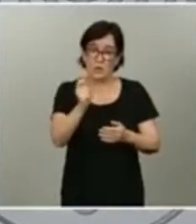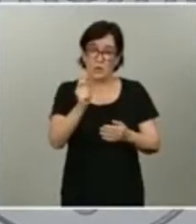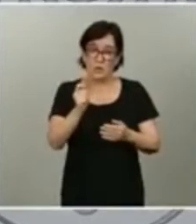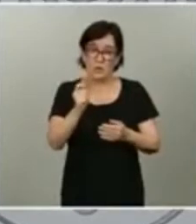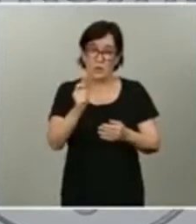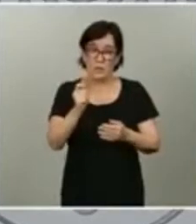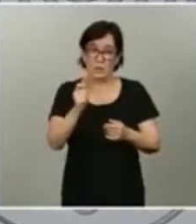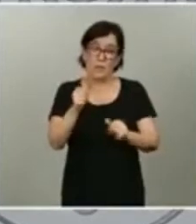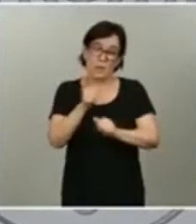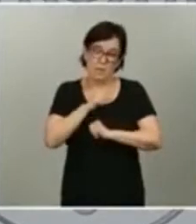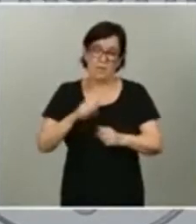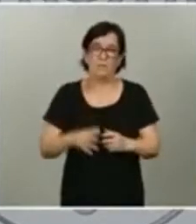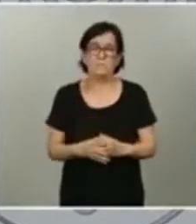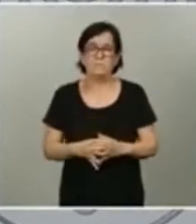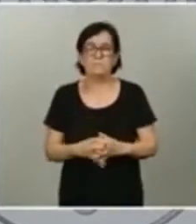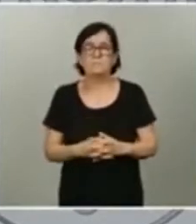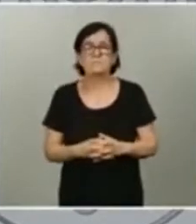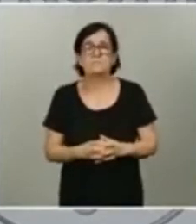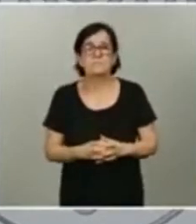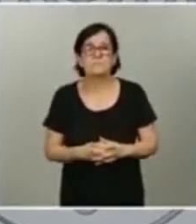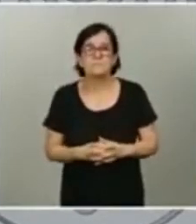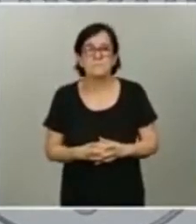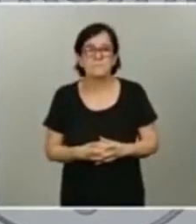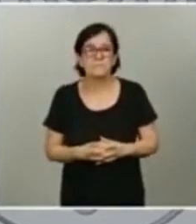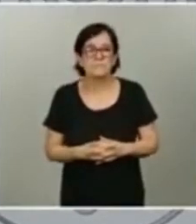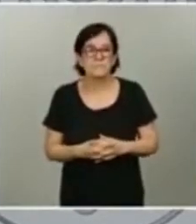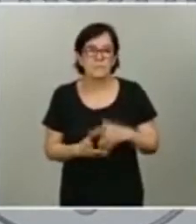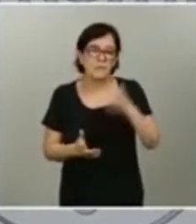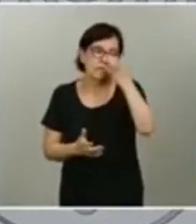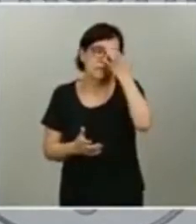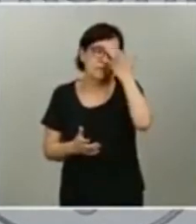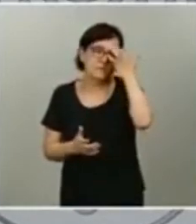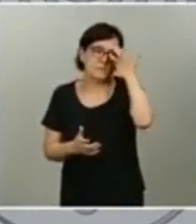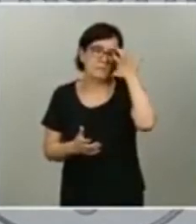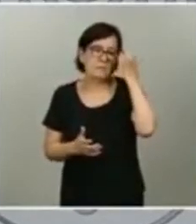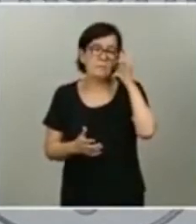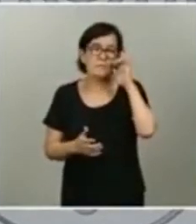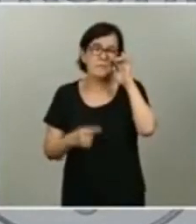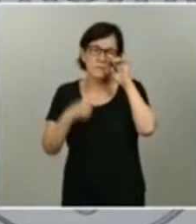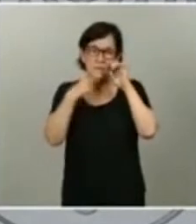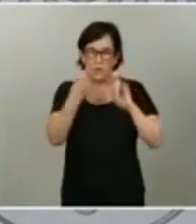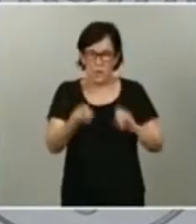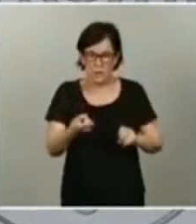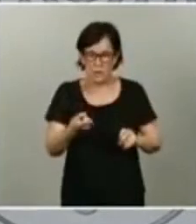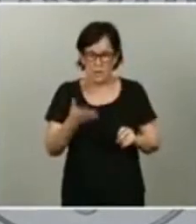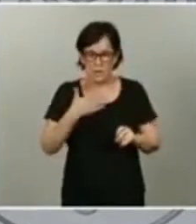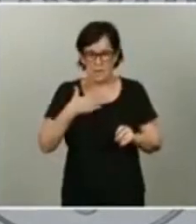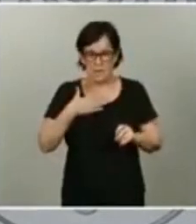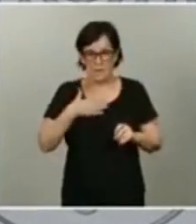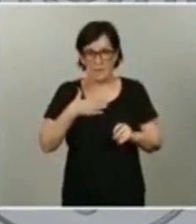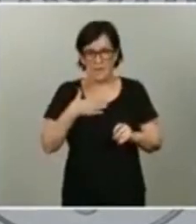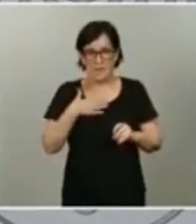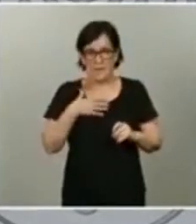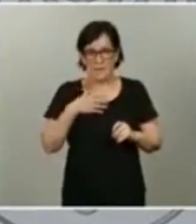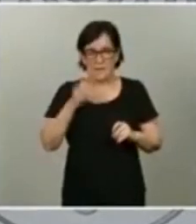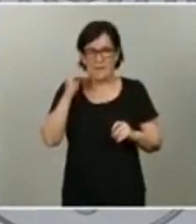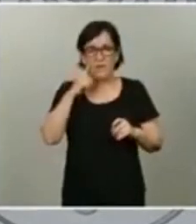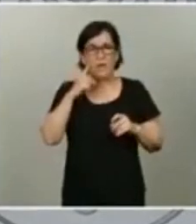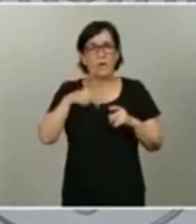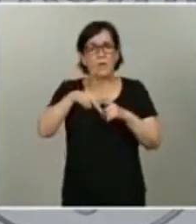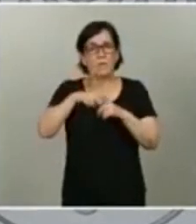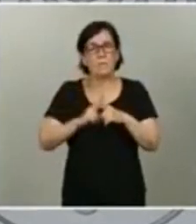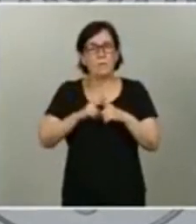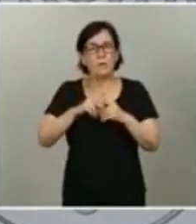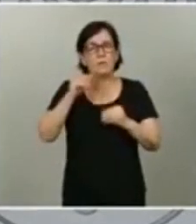desempleo. Como les decía al principio de mi intervención, es un mecanismo que se está